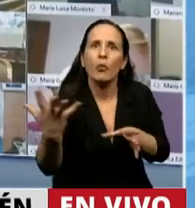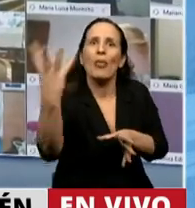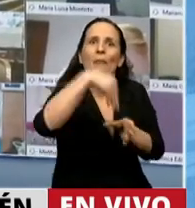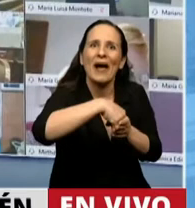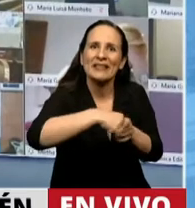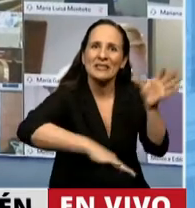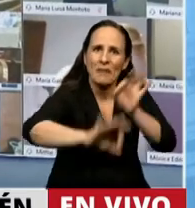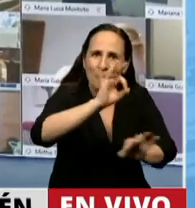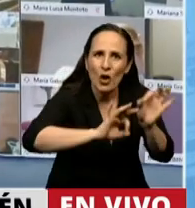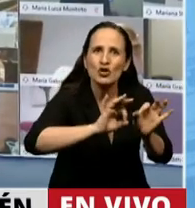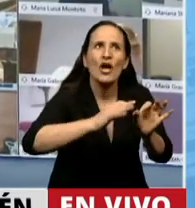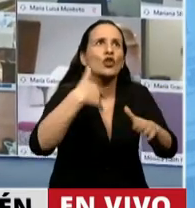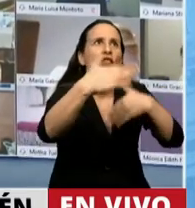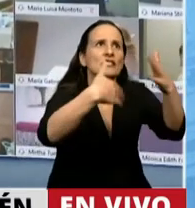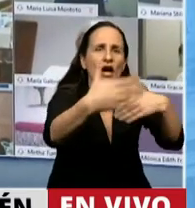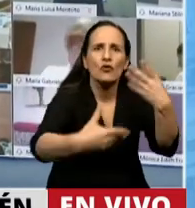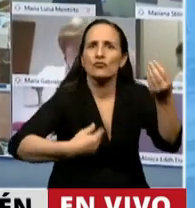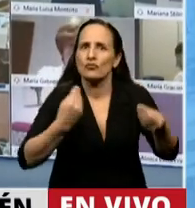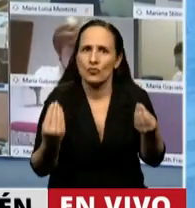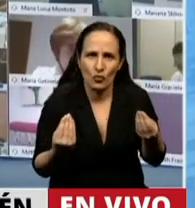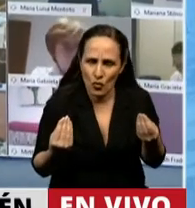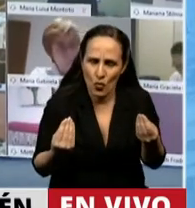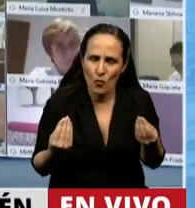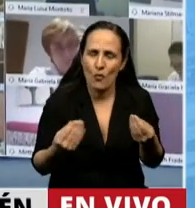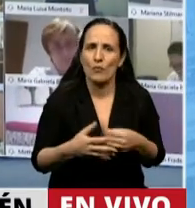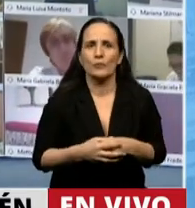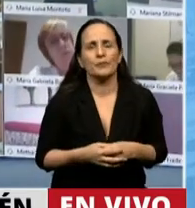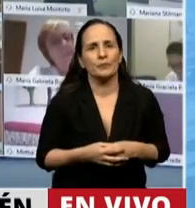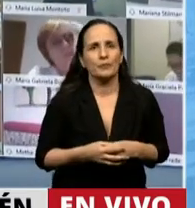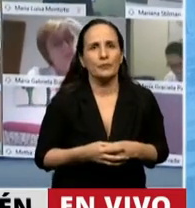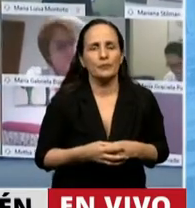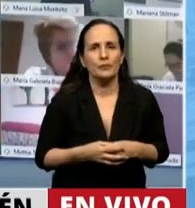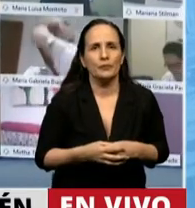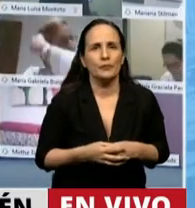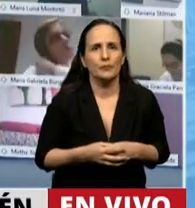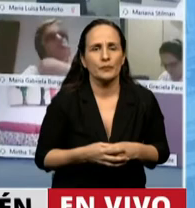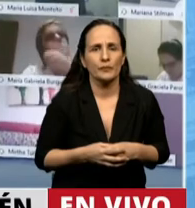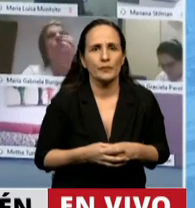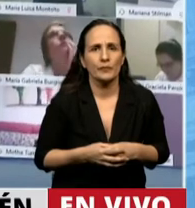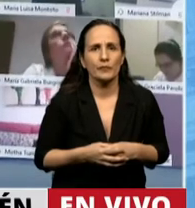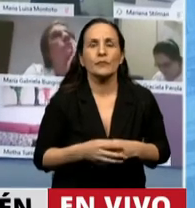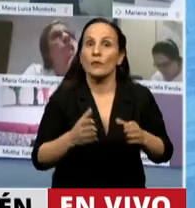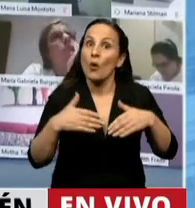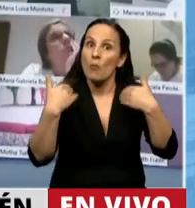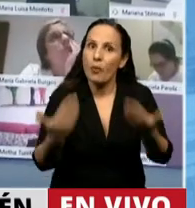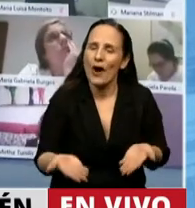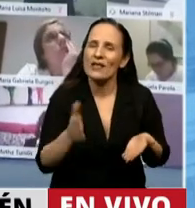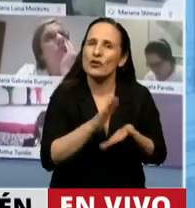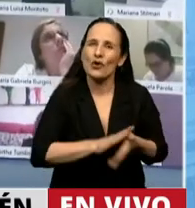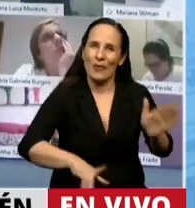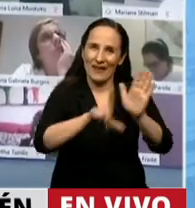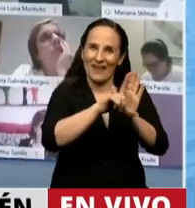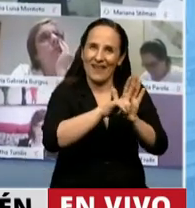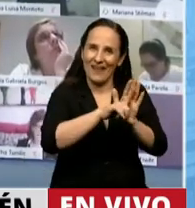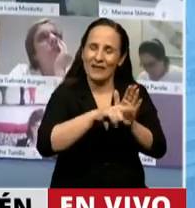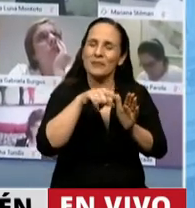de desarrollo. Por eso, el principio 10 de la Convención sobre Ambiente y Desarrollo